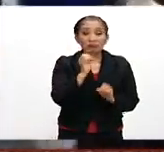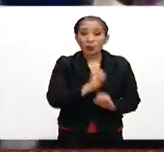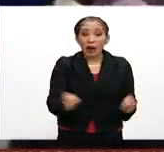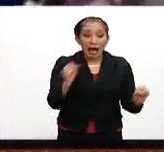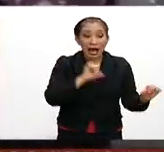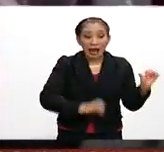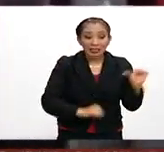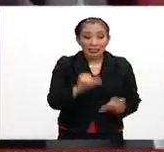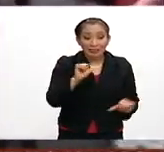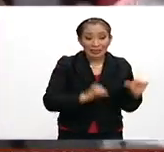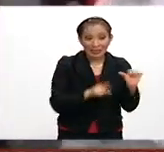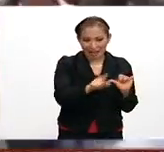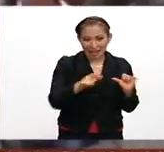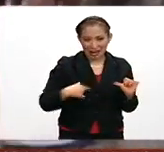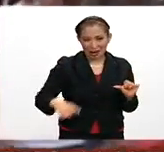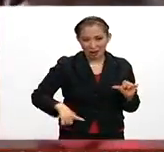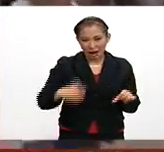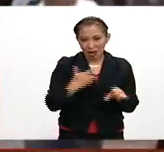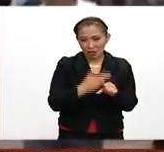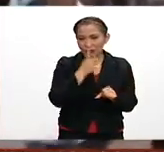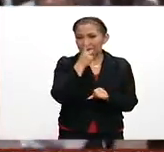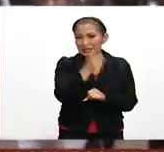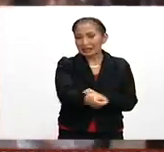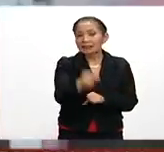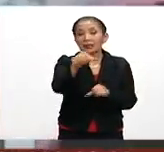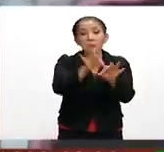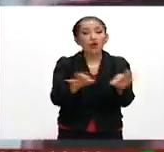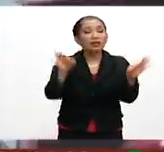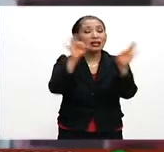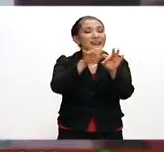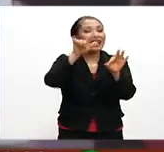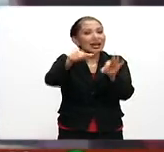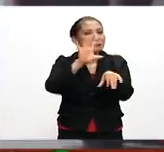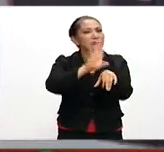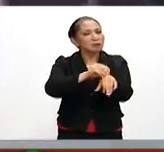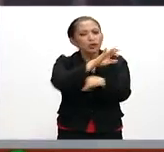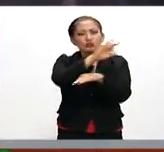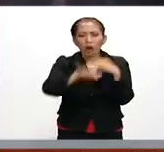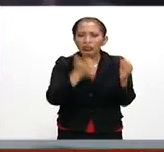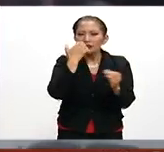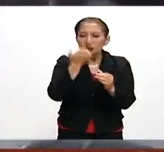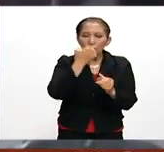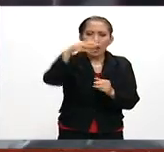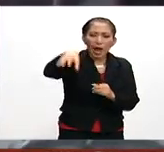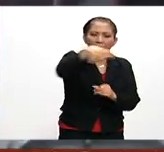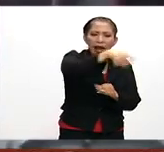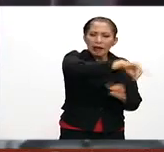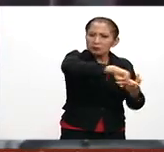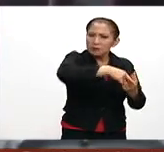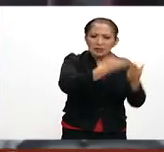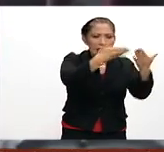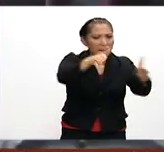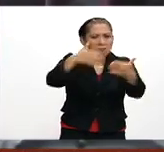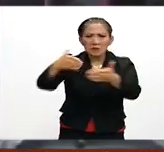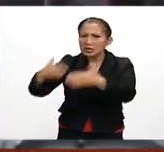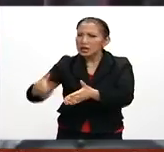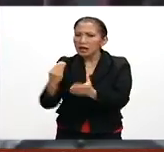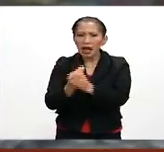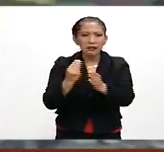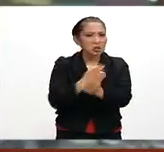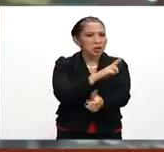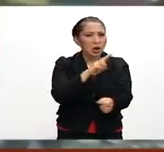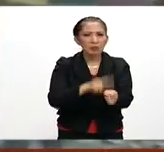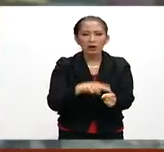actividades del mandatario estatal destacó que lo importante es permitir que todas las escuelas puedan iniciar sus funciones con